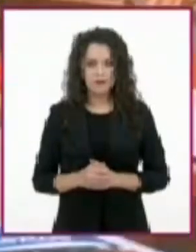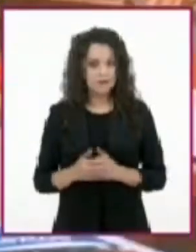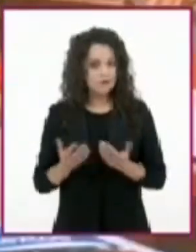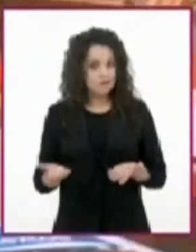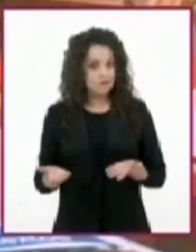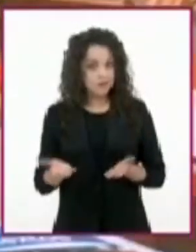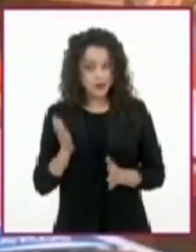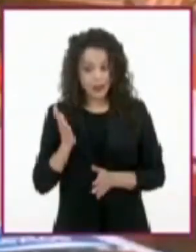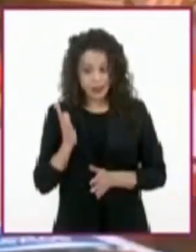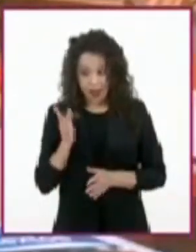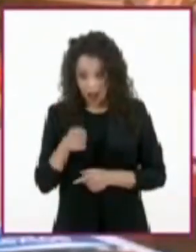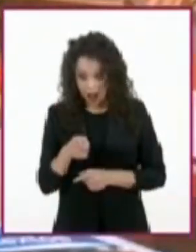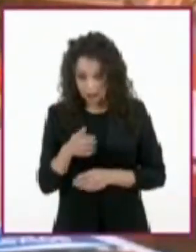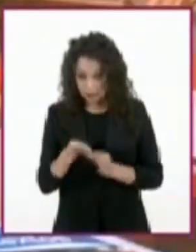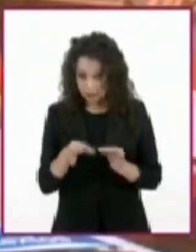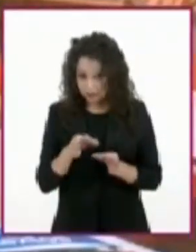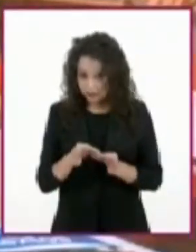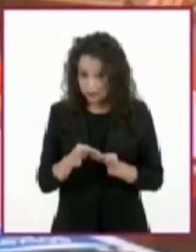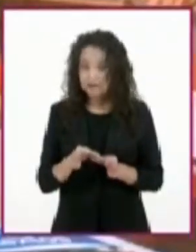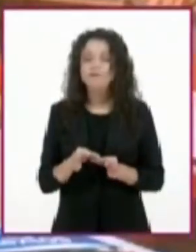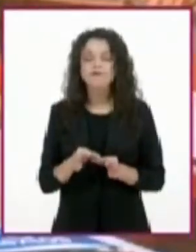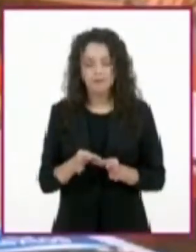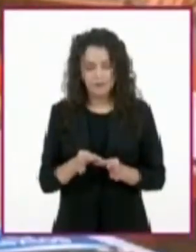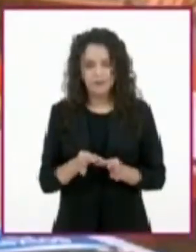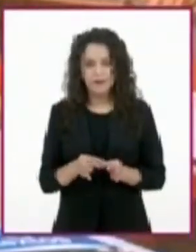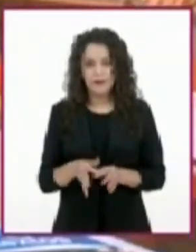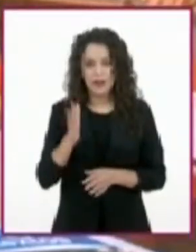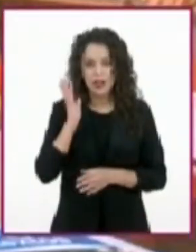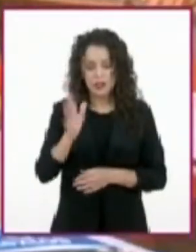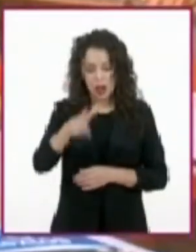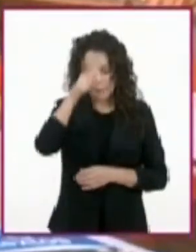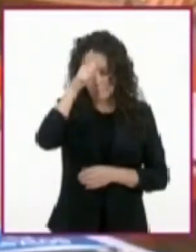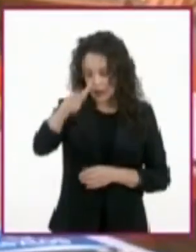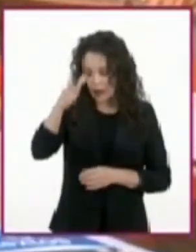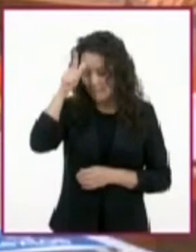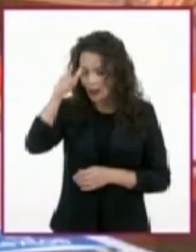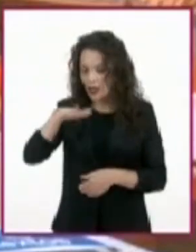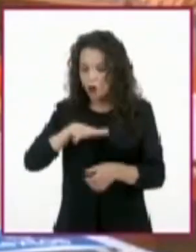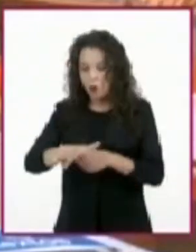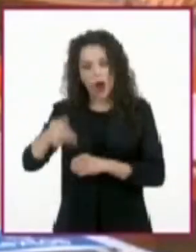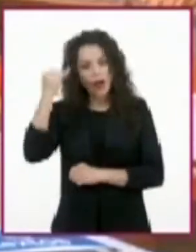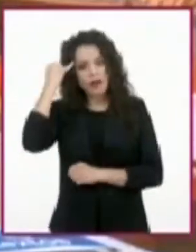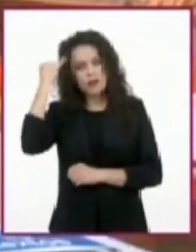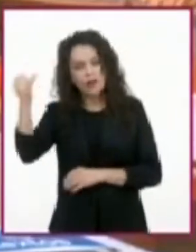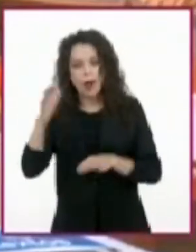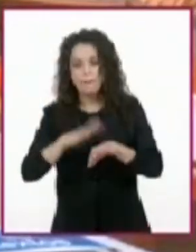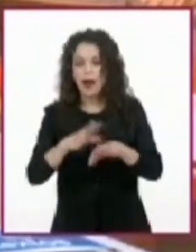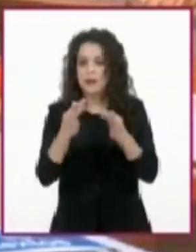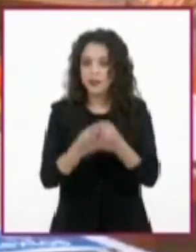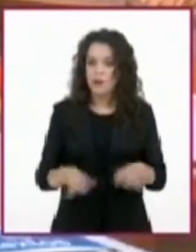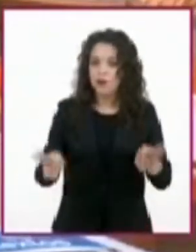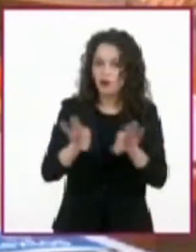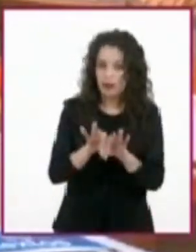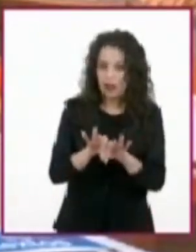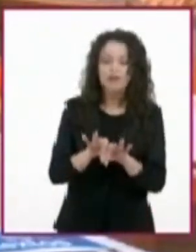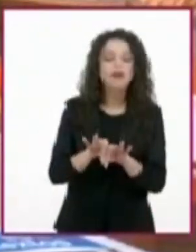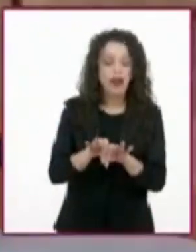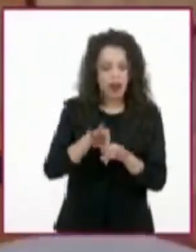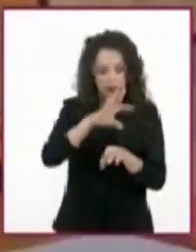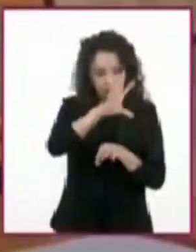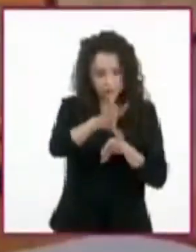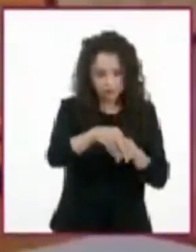Finalmente, una vez que reconocemos las ideas principales de cada párrafo, las incorporamos